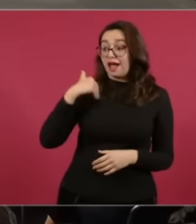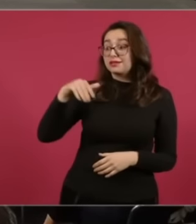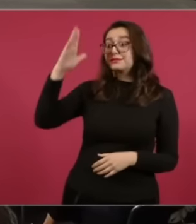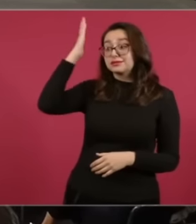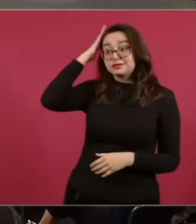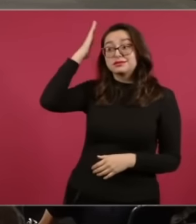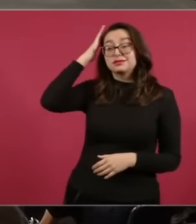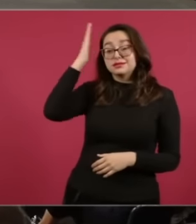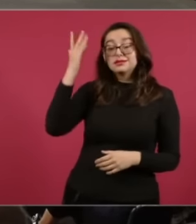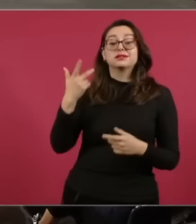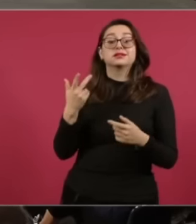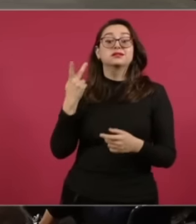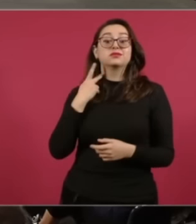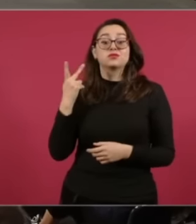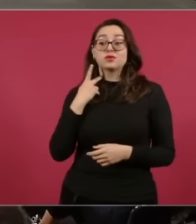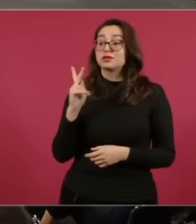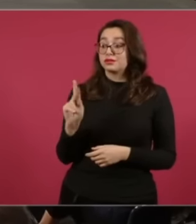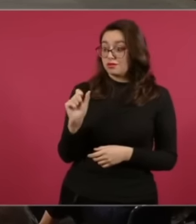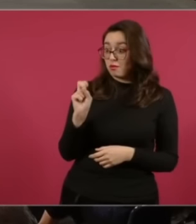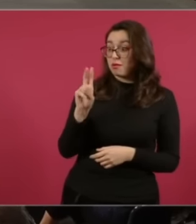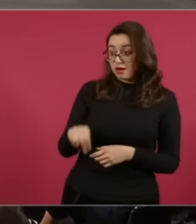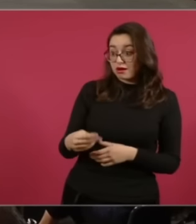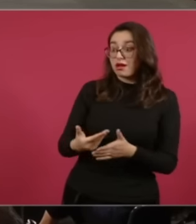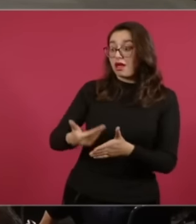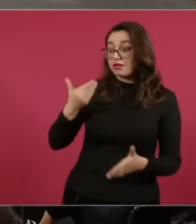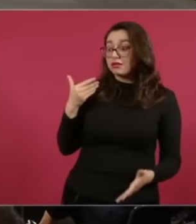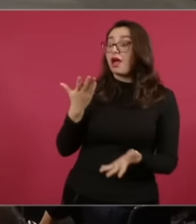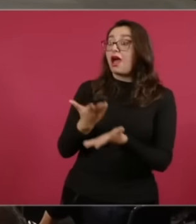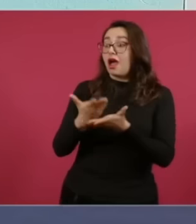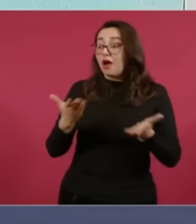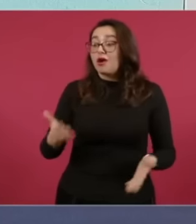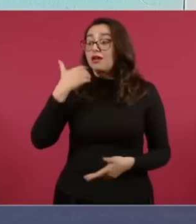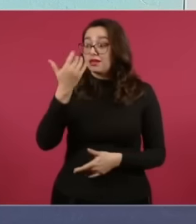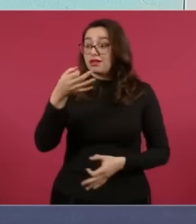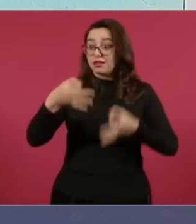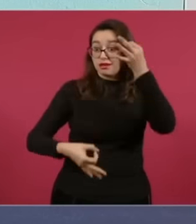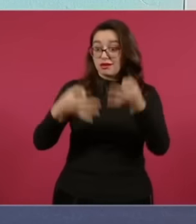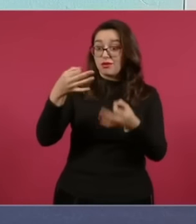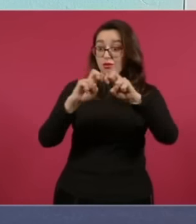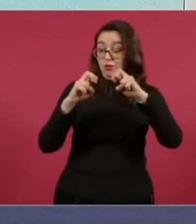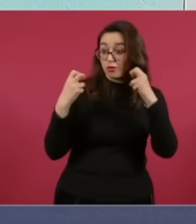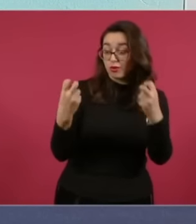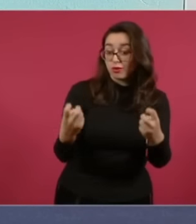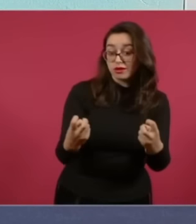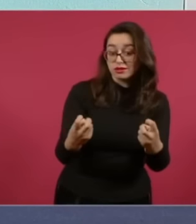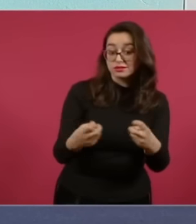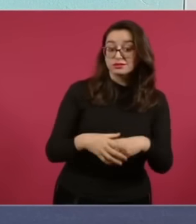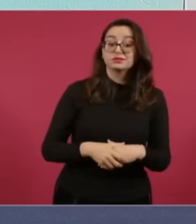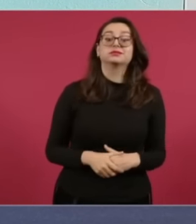O Fue Y Querían Que Quedara Él Que Lo